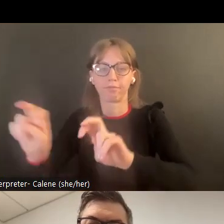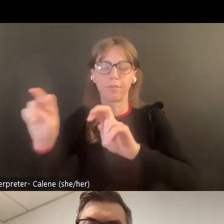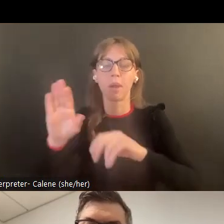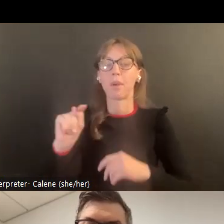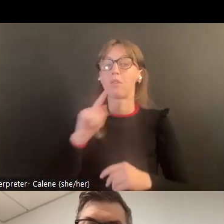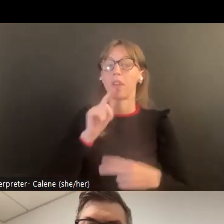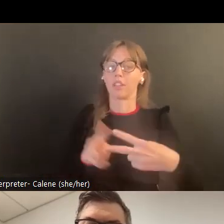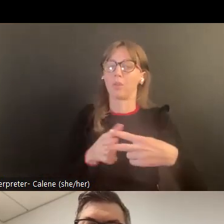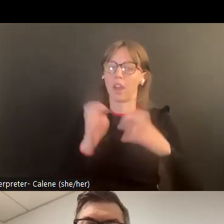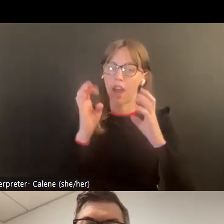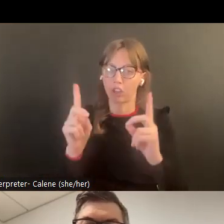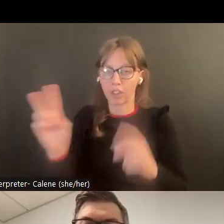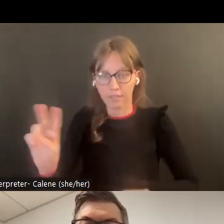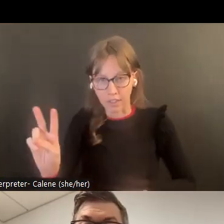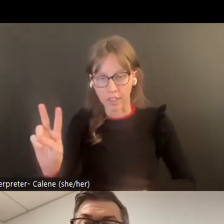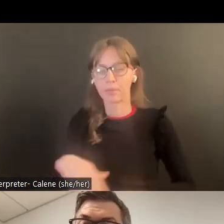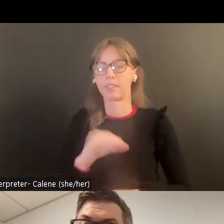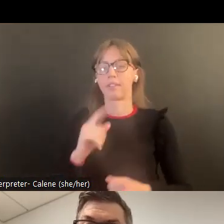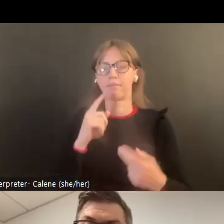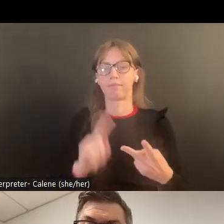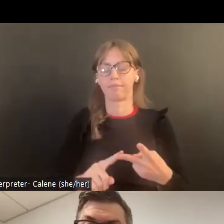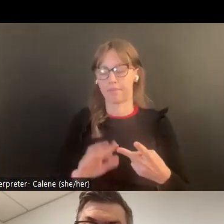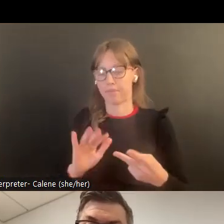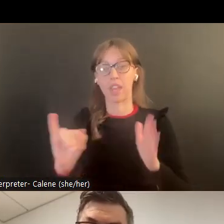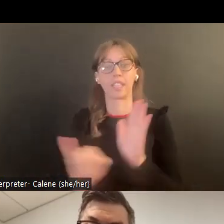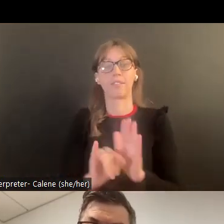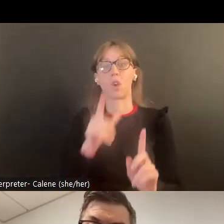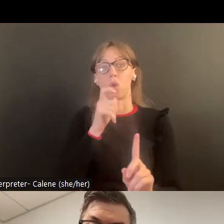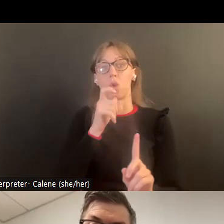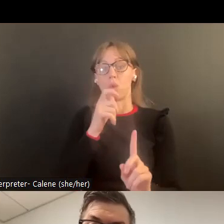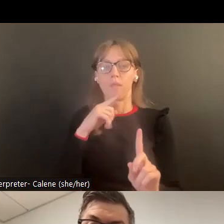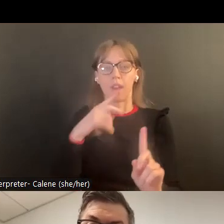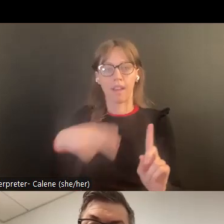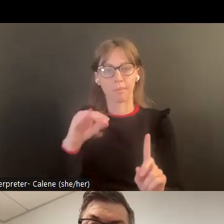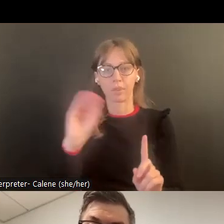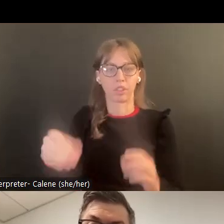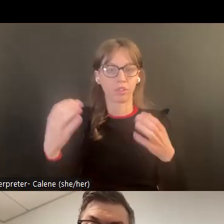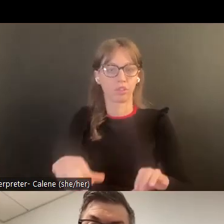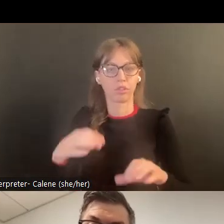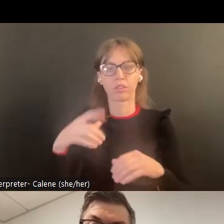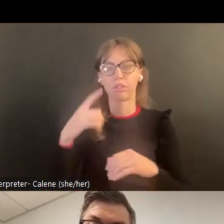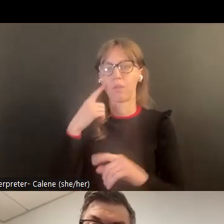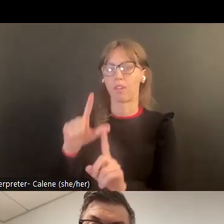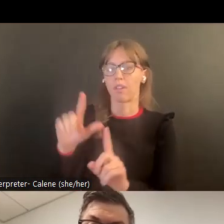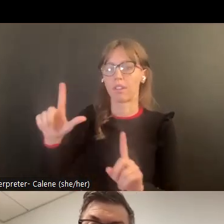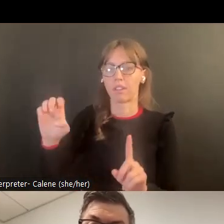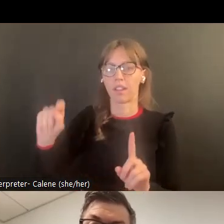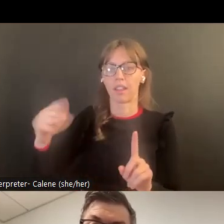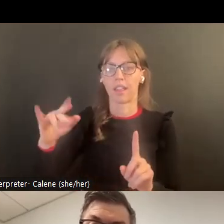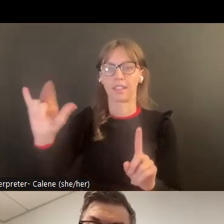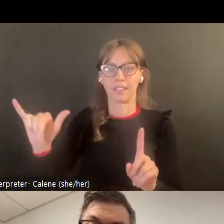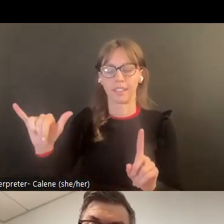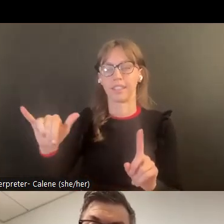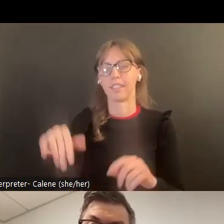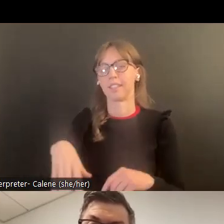En sí, esas son las dos cosas originalmente educando a las víctimas, identificando quién sería a mayor riesgo para fatalidad y